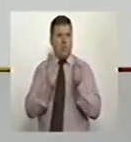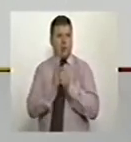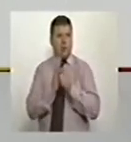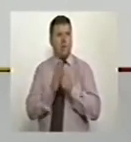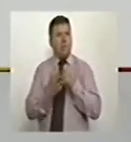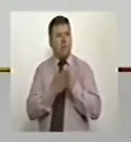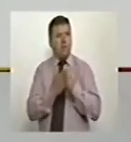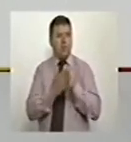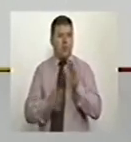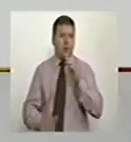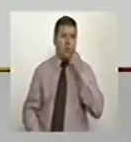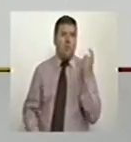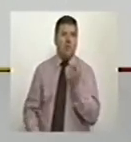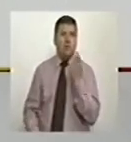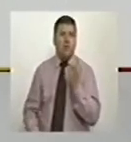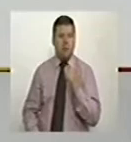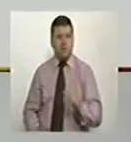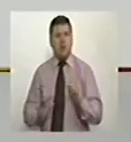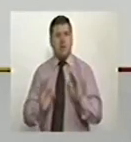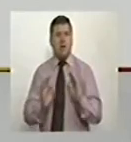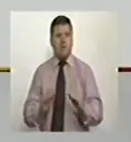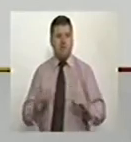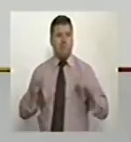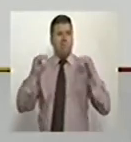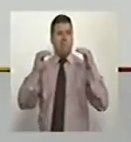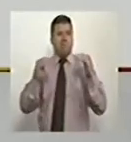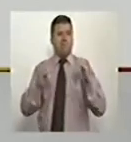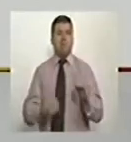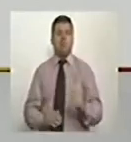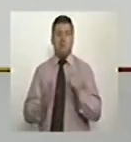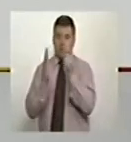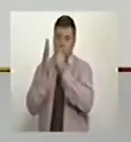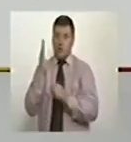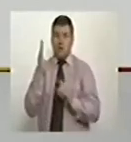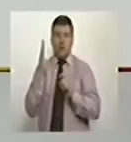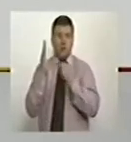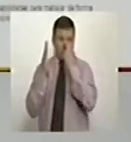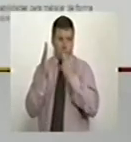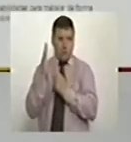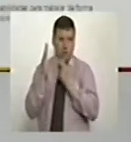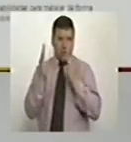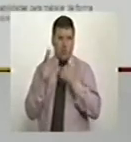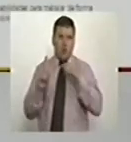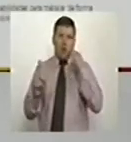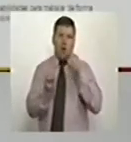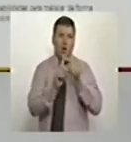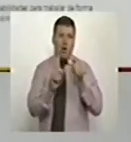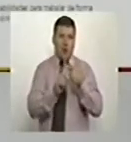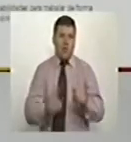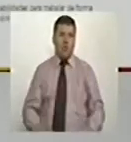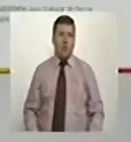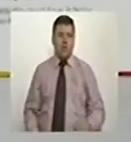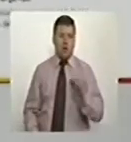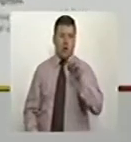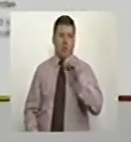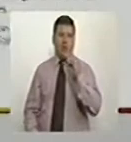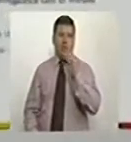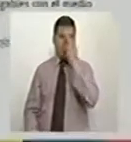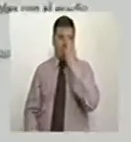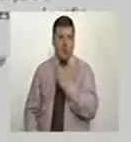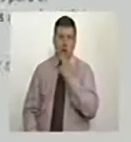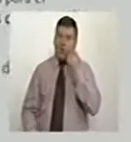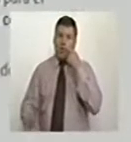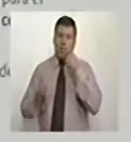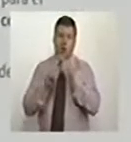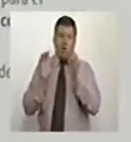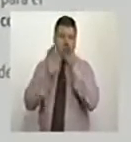constancia búsqueda de estándares de alta calidad. Sexto, cumplimiento de objetivos. La OCDE para el cumplimiento de objetivos